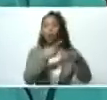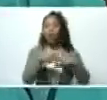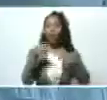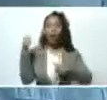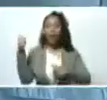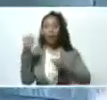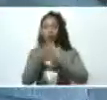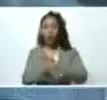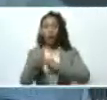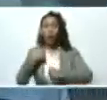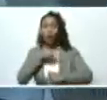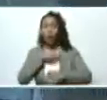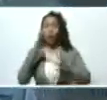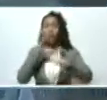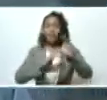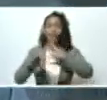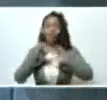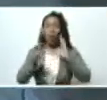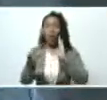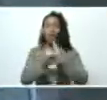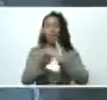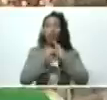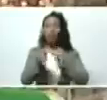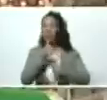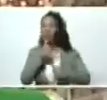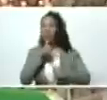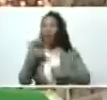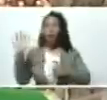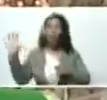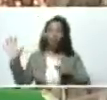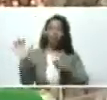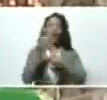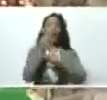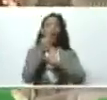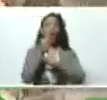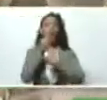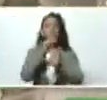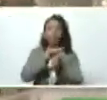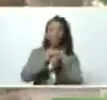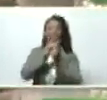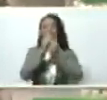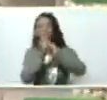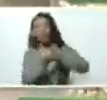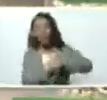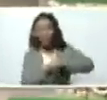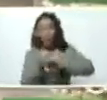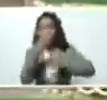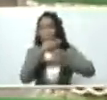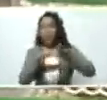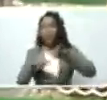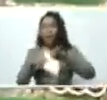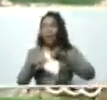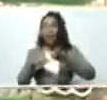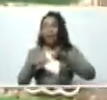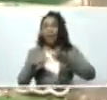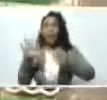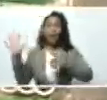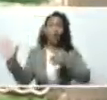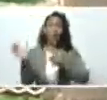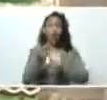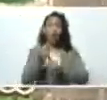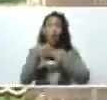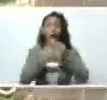nuestros científicos nuestros técnicos quienes logramos sustituir insumos y componentes y logramos